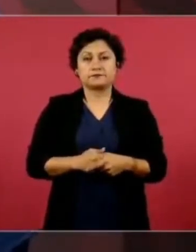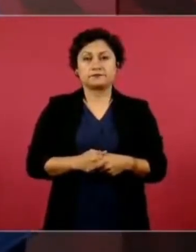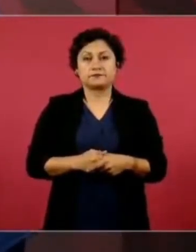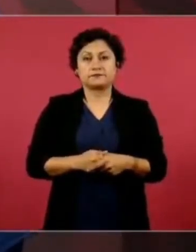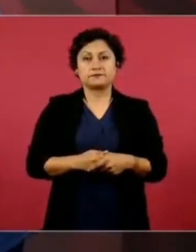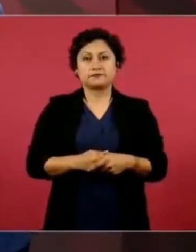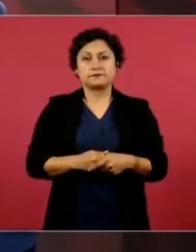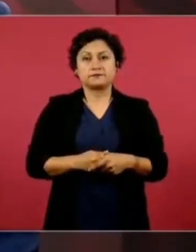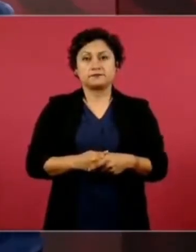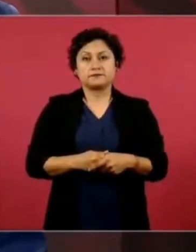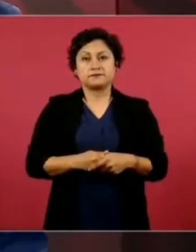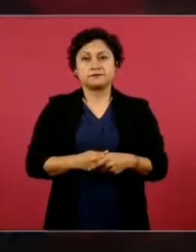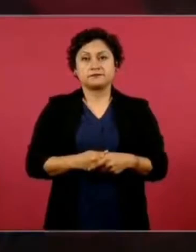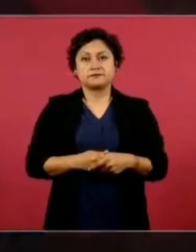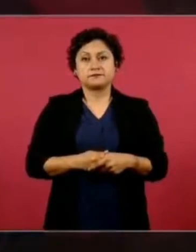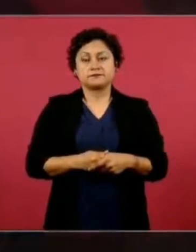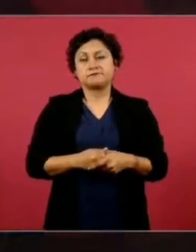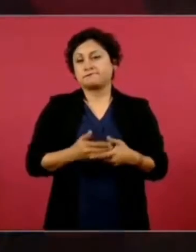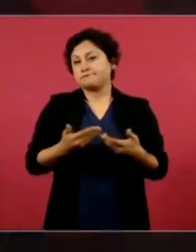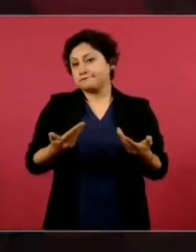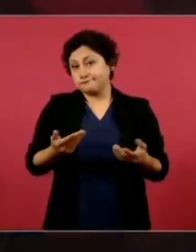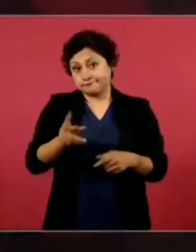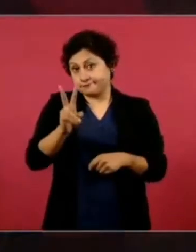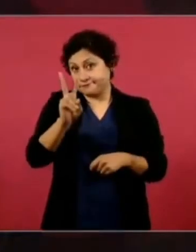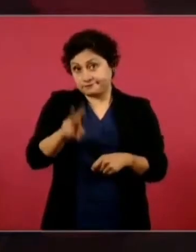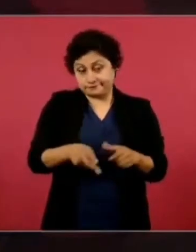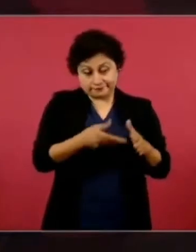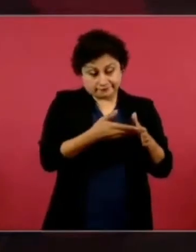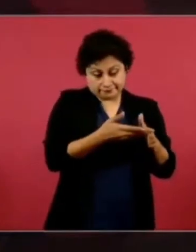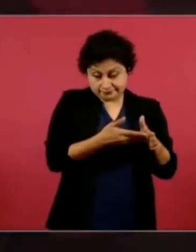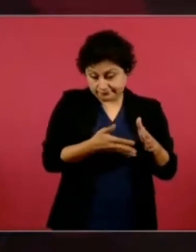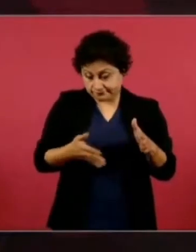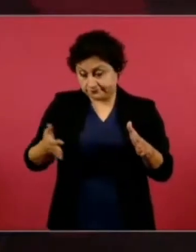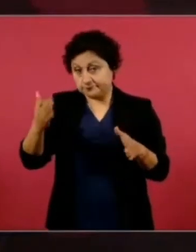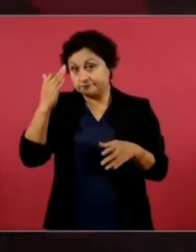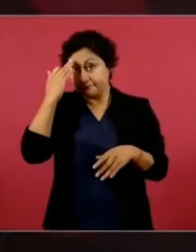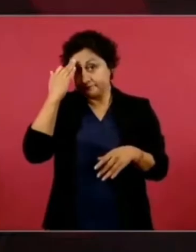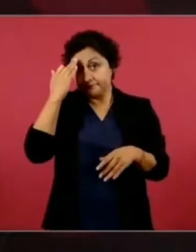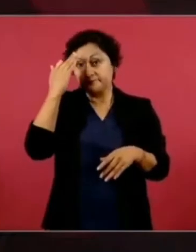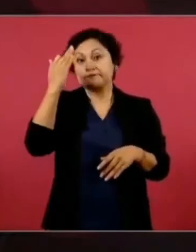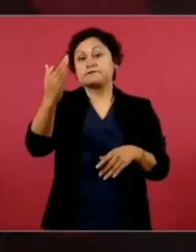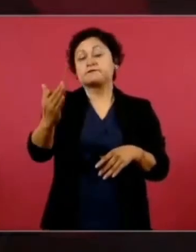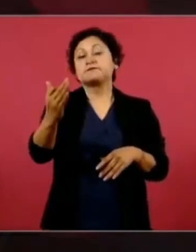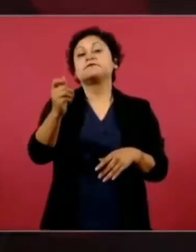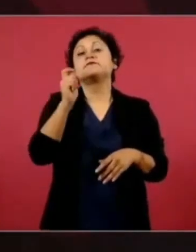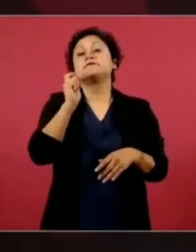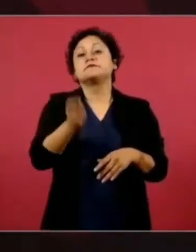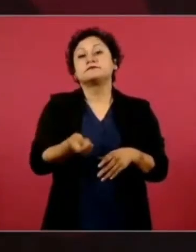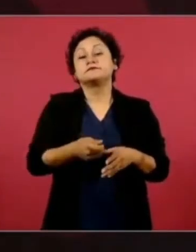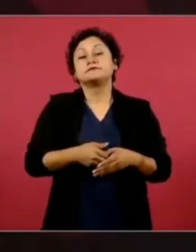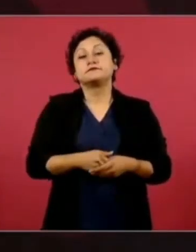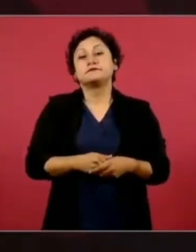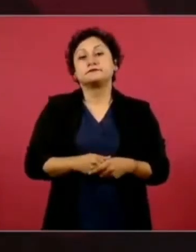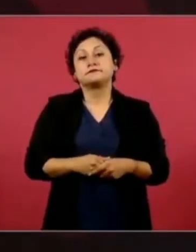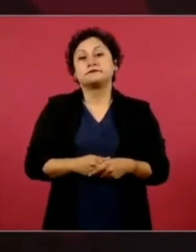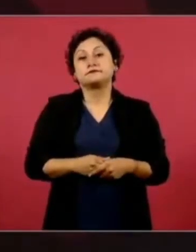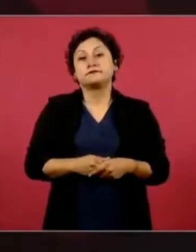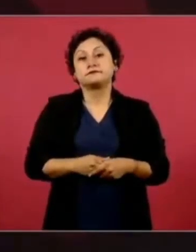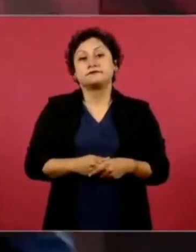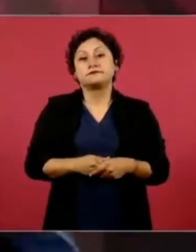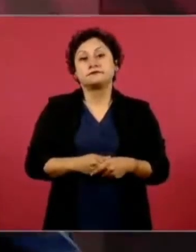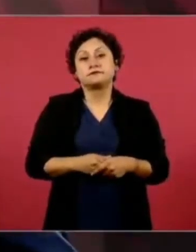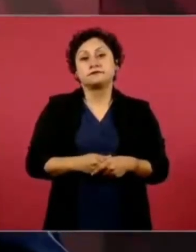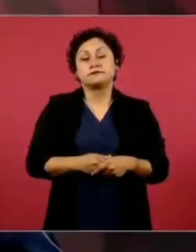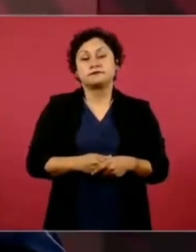tuvimos que enfrentar pues todo el